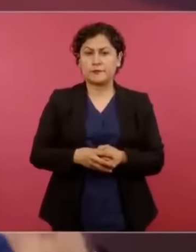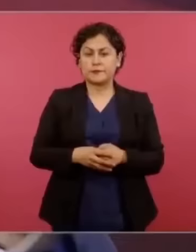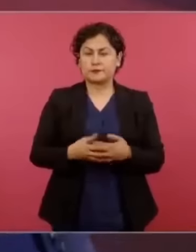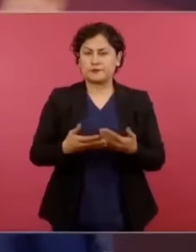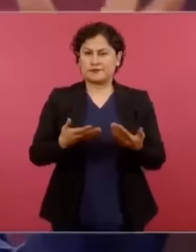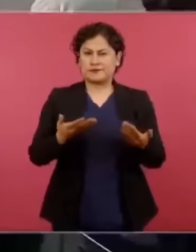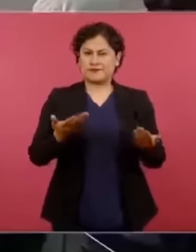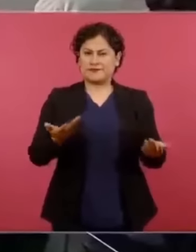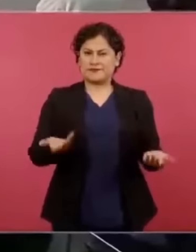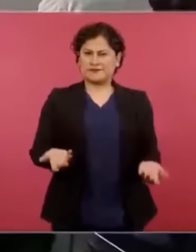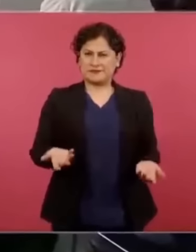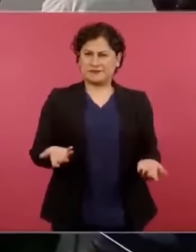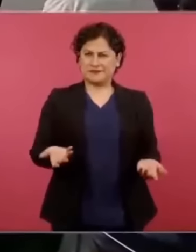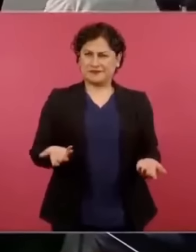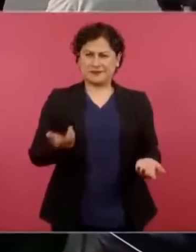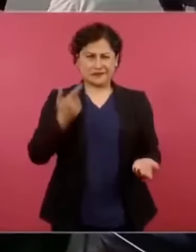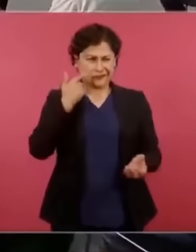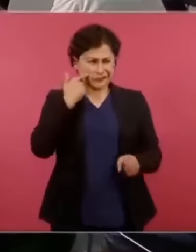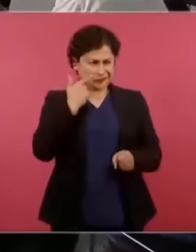¿cómo vamos a dejar esto así?